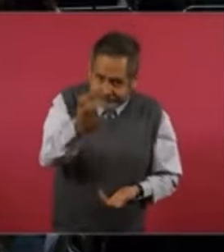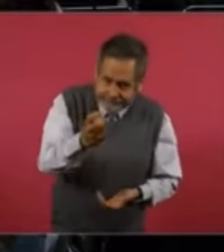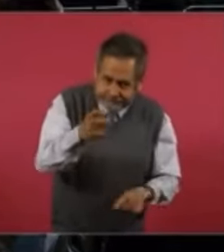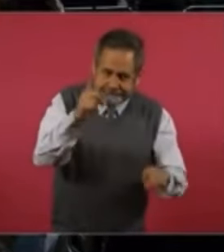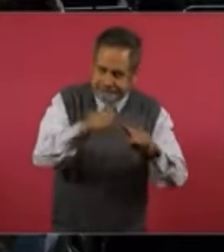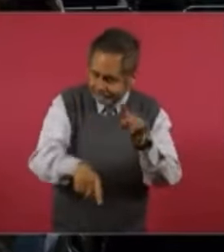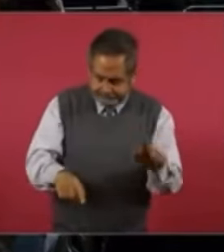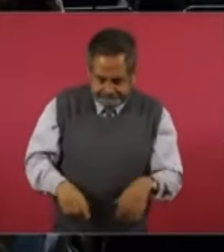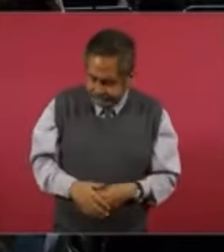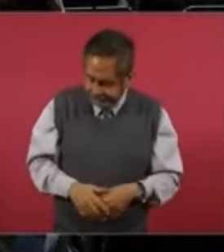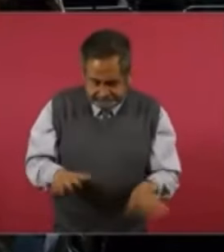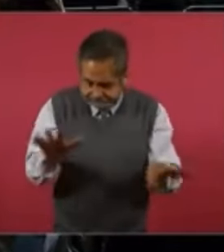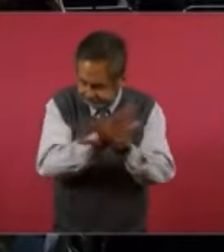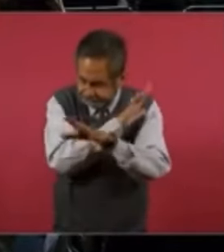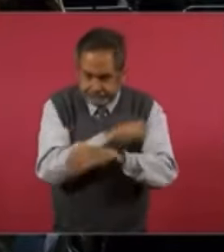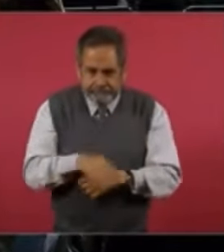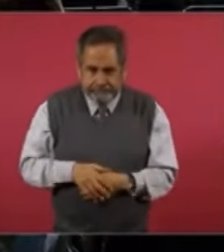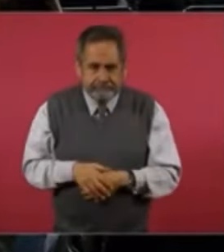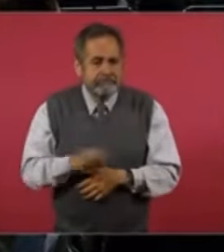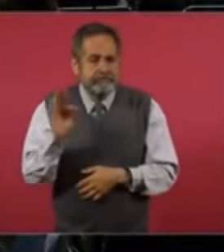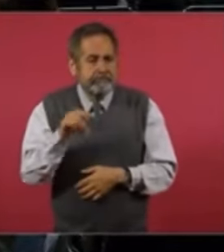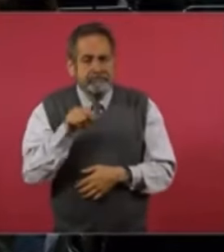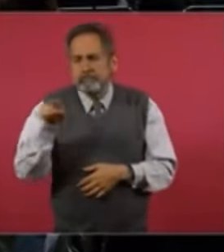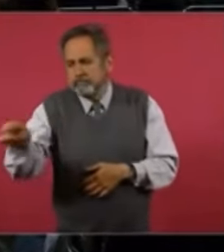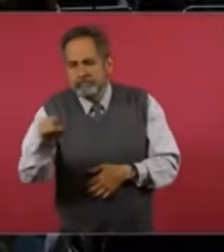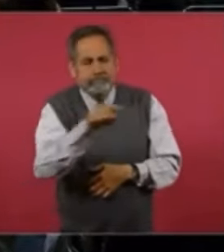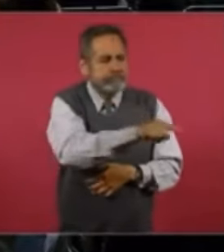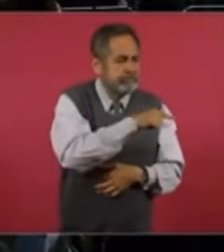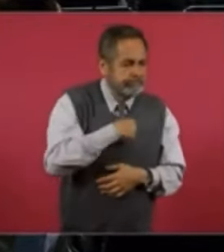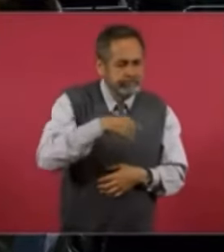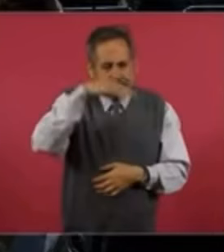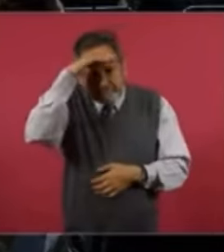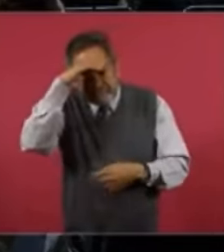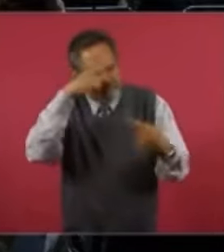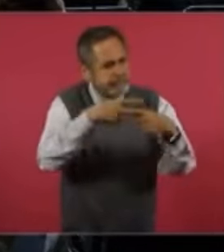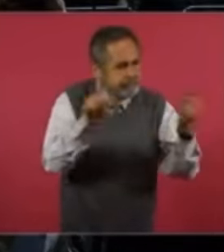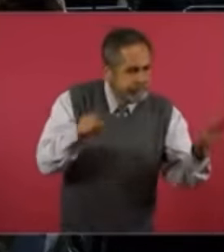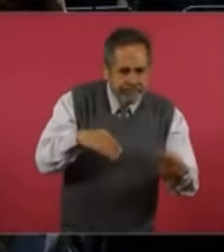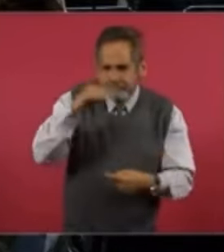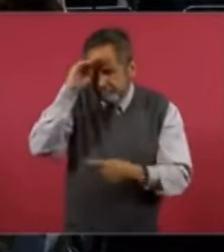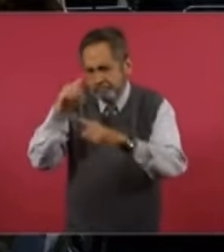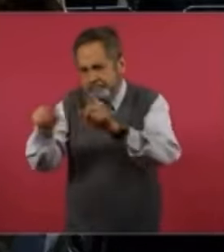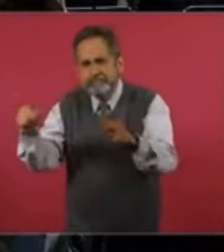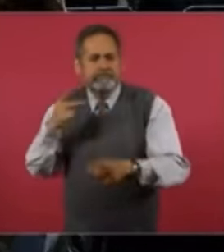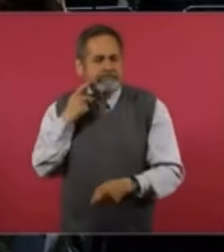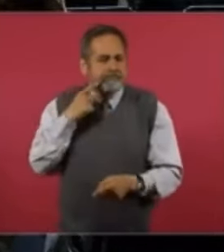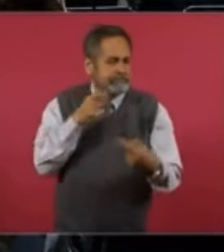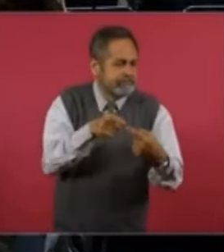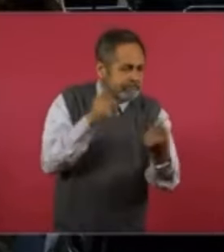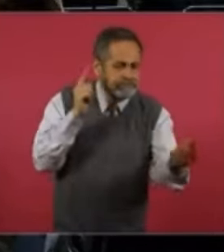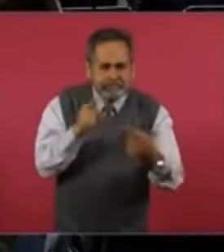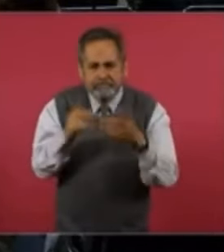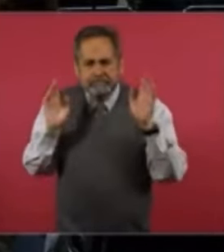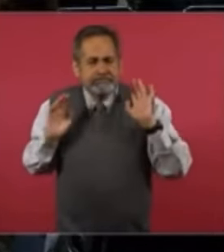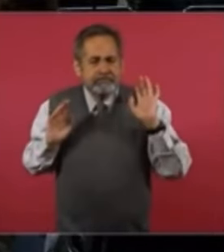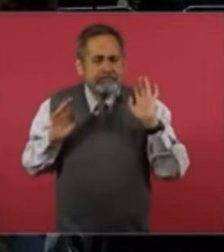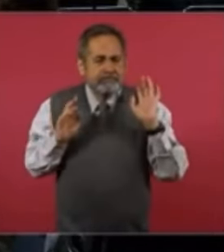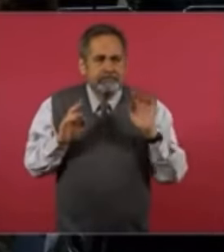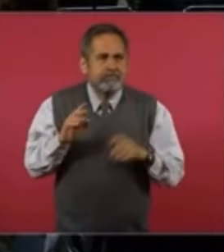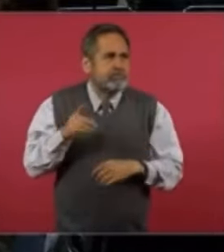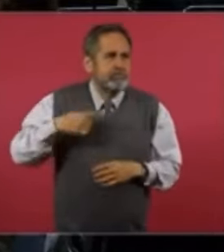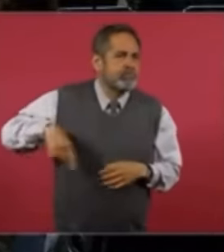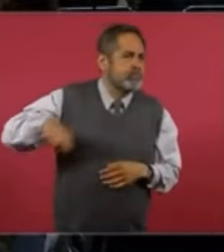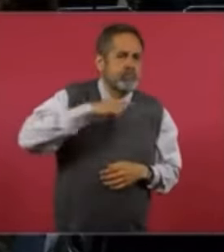Porque podemos tener diferencias políticas, ideológicas, pero no tenemos derecho